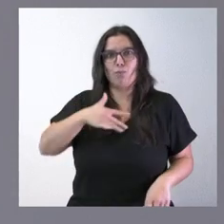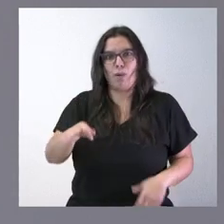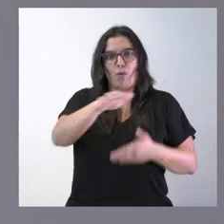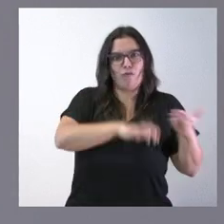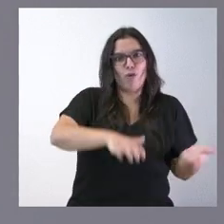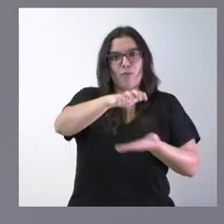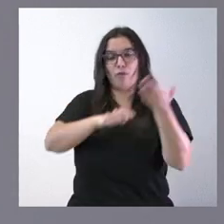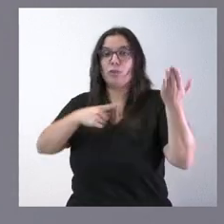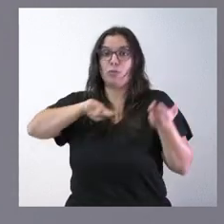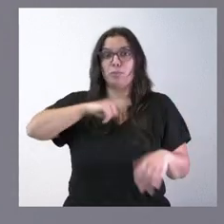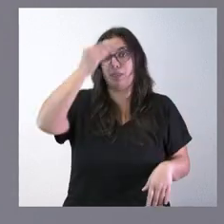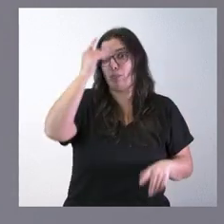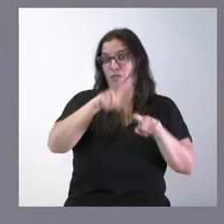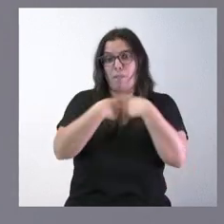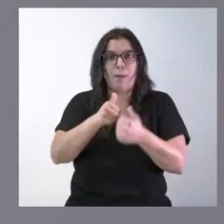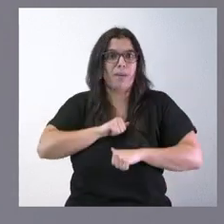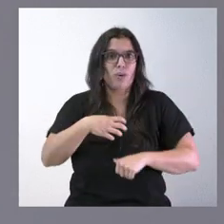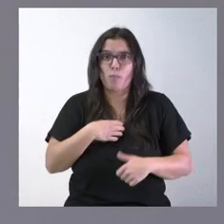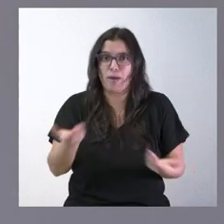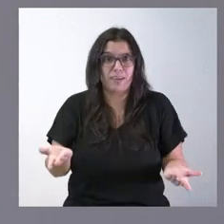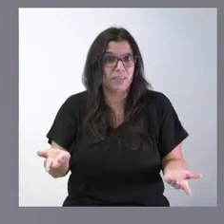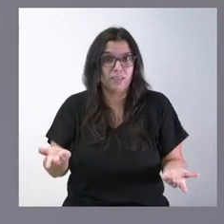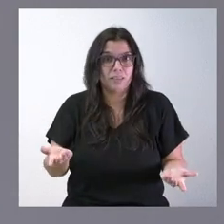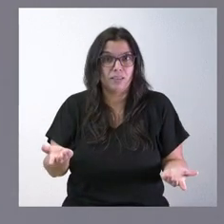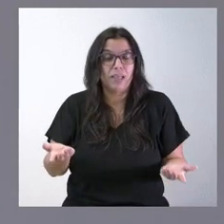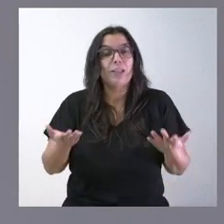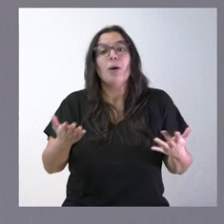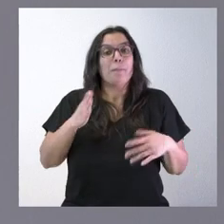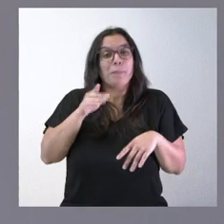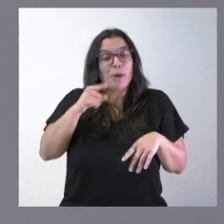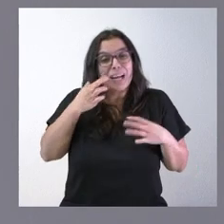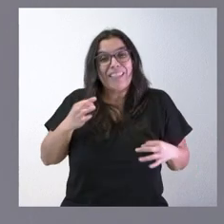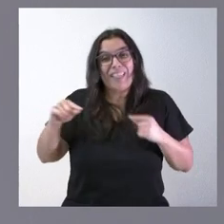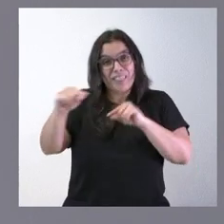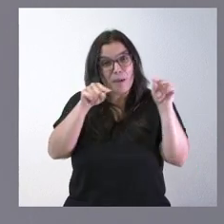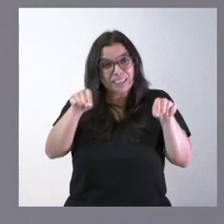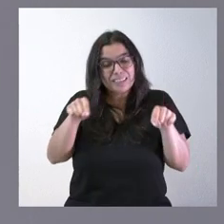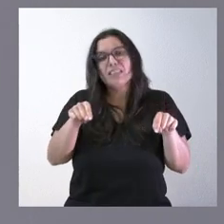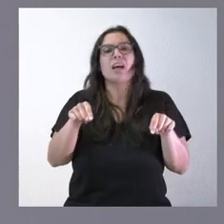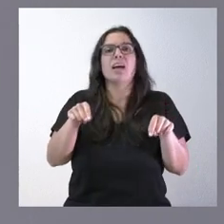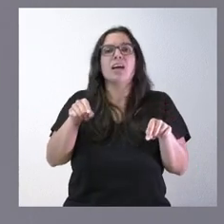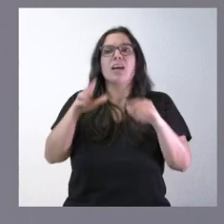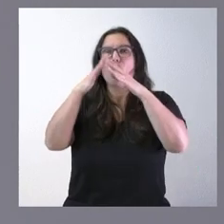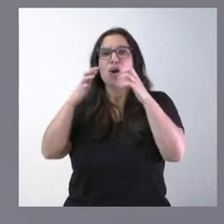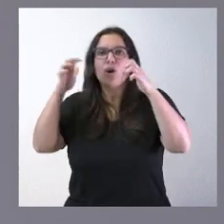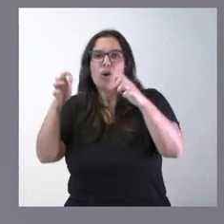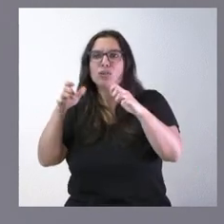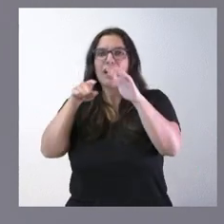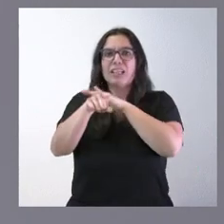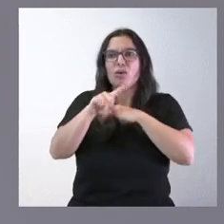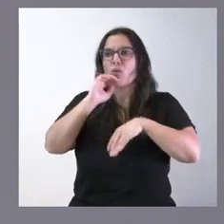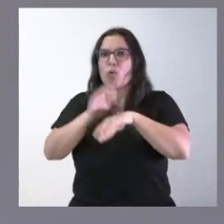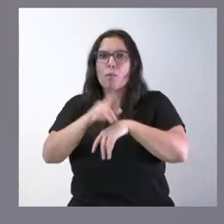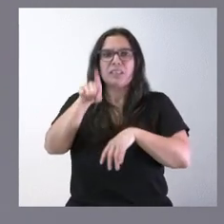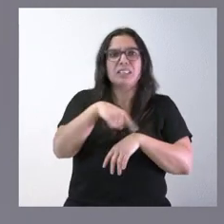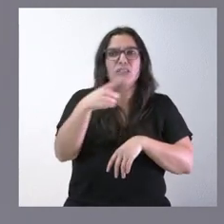nosotros nos parece que las familias de Castellano pueden esperar dos meses pero a mí este debate realmente de si el Parlamento en el trámite cumple o no cumple su